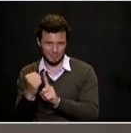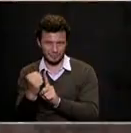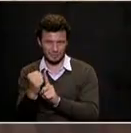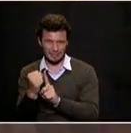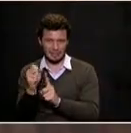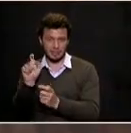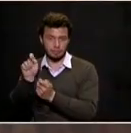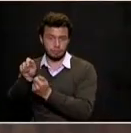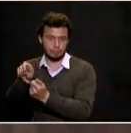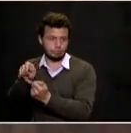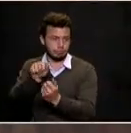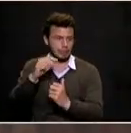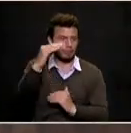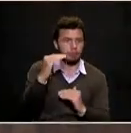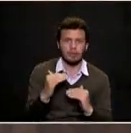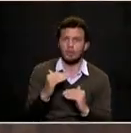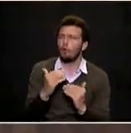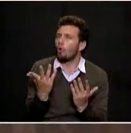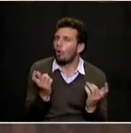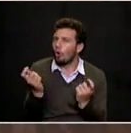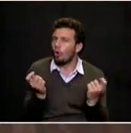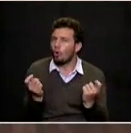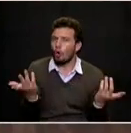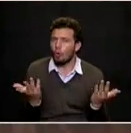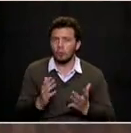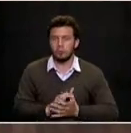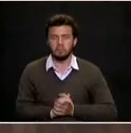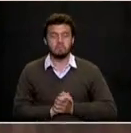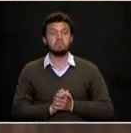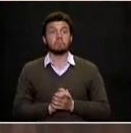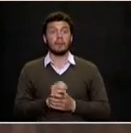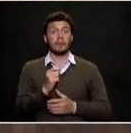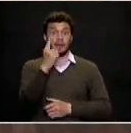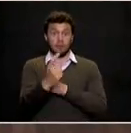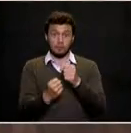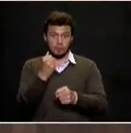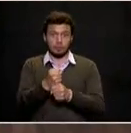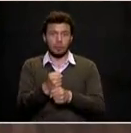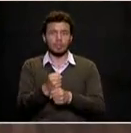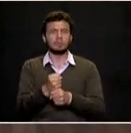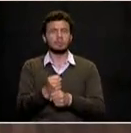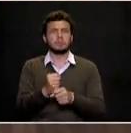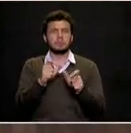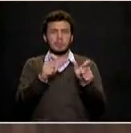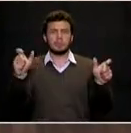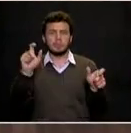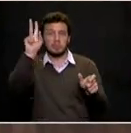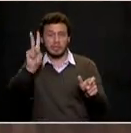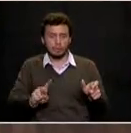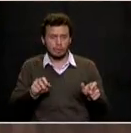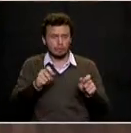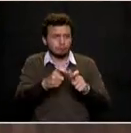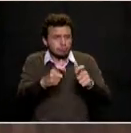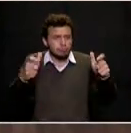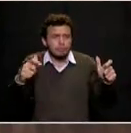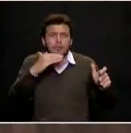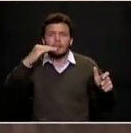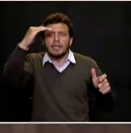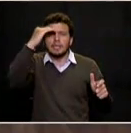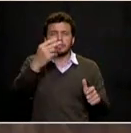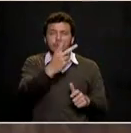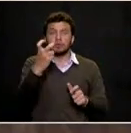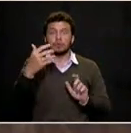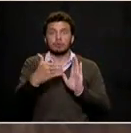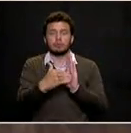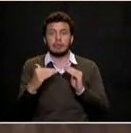Para el próximo año tendremos más de 200 mil venezolanos en la ciudad de Medellín. Esta es una cifra